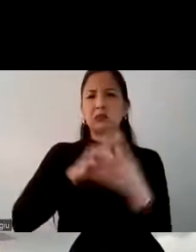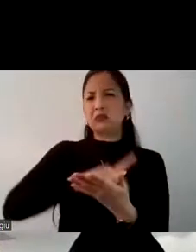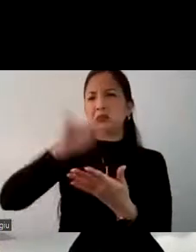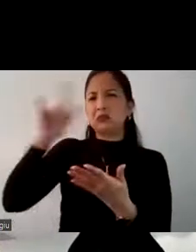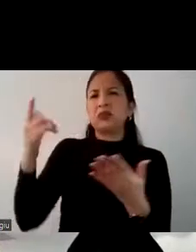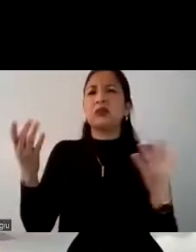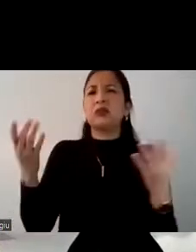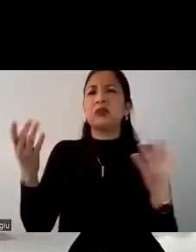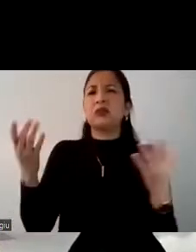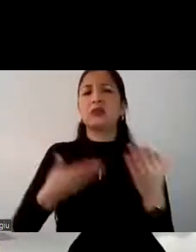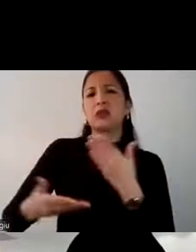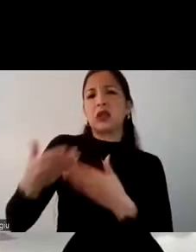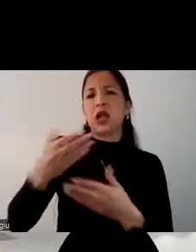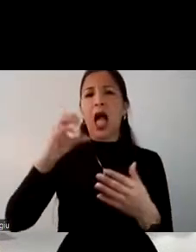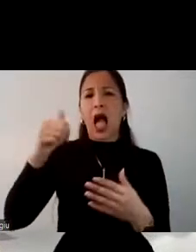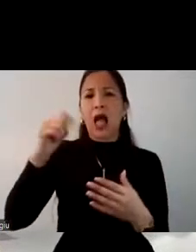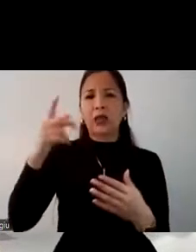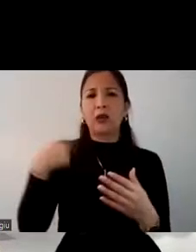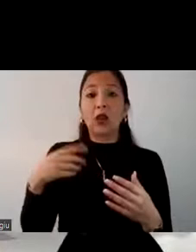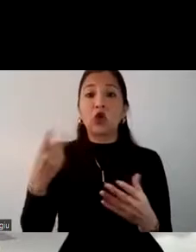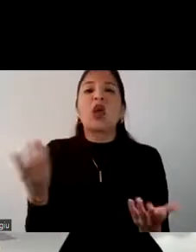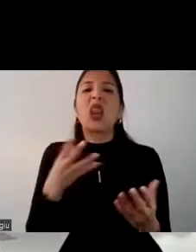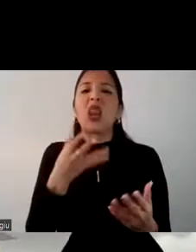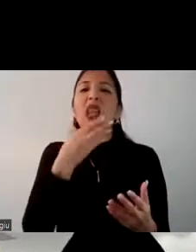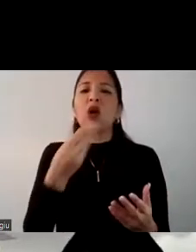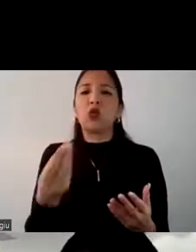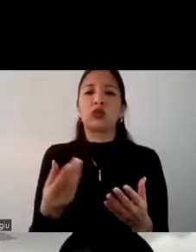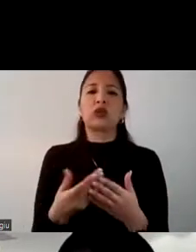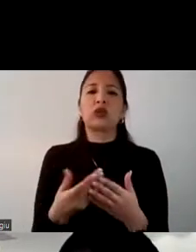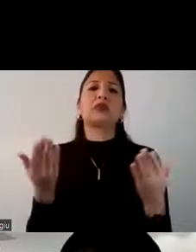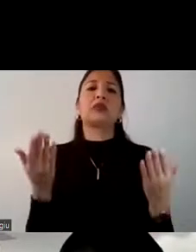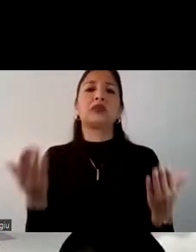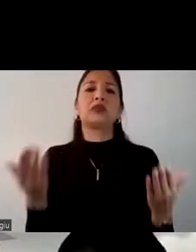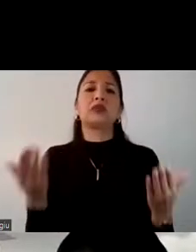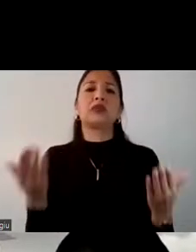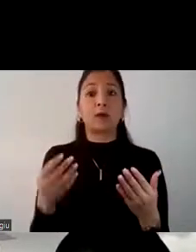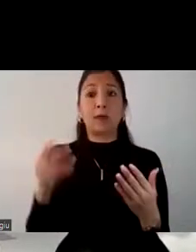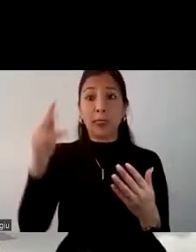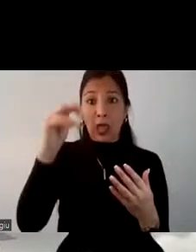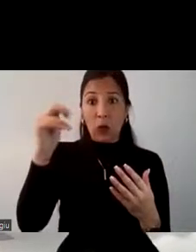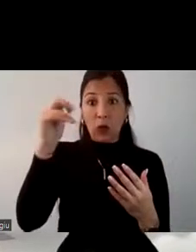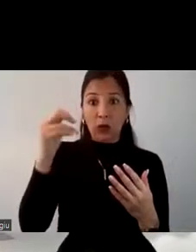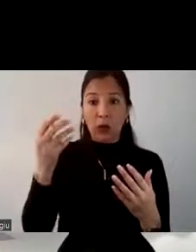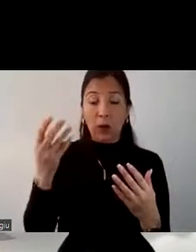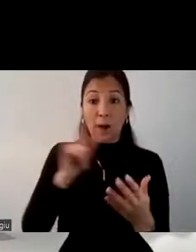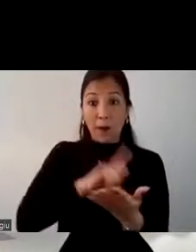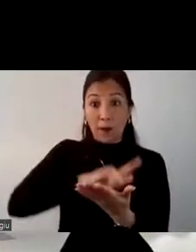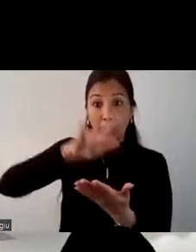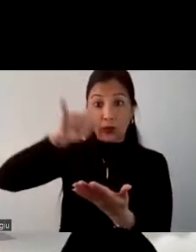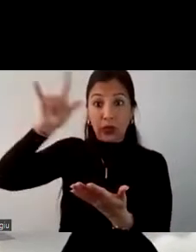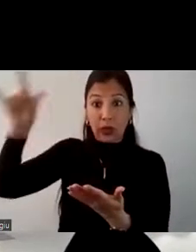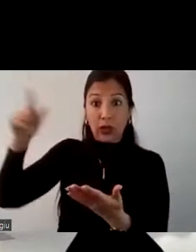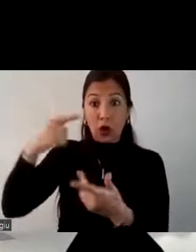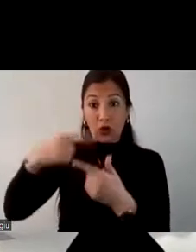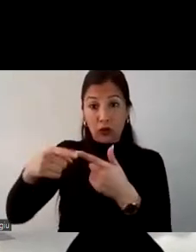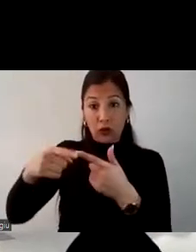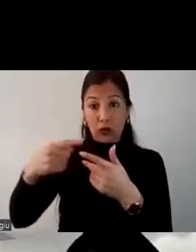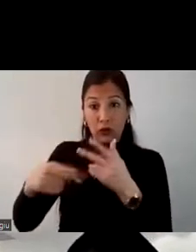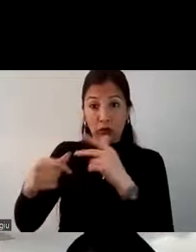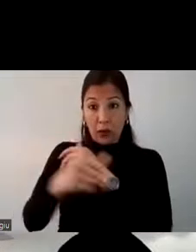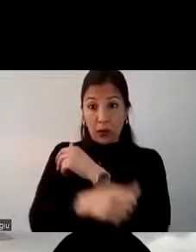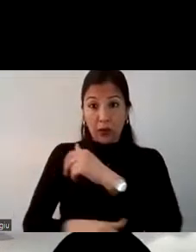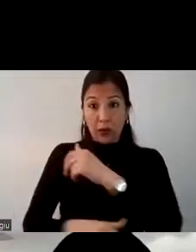son las actividades que más ellos valoran? Pues, para los ecuatorianos, hacer un viaje internacional es